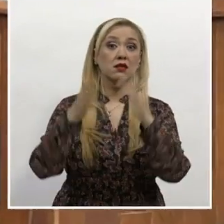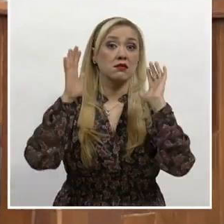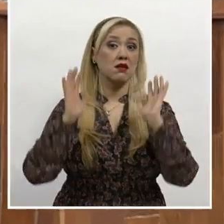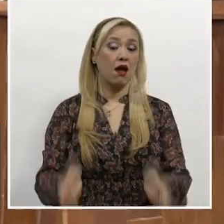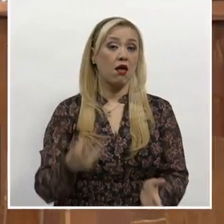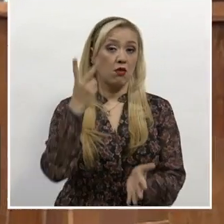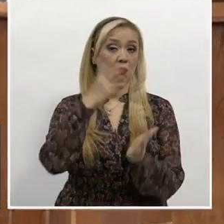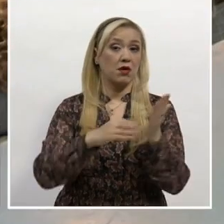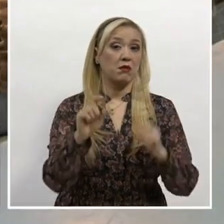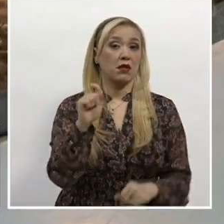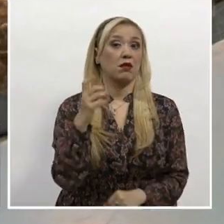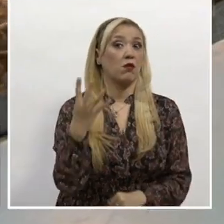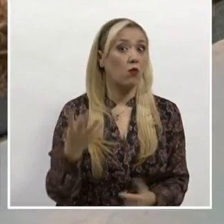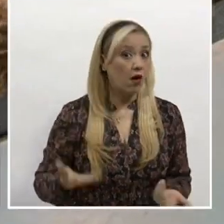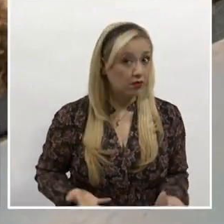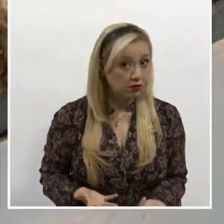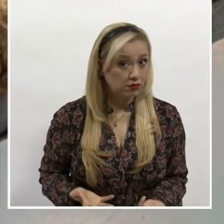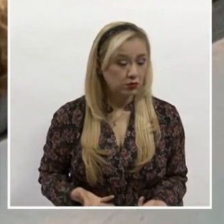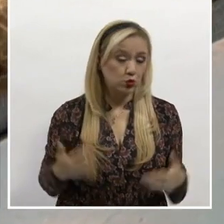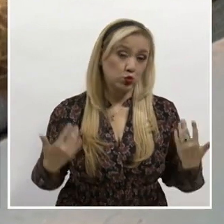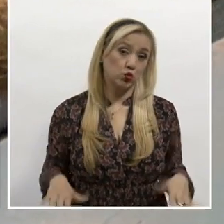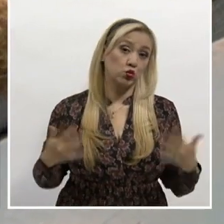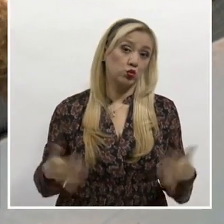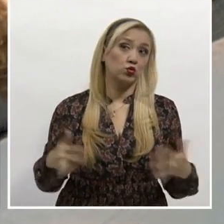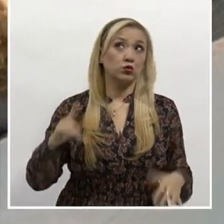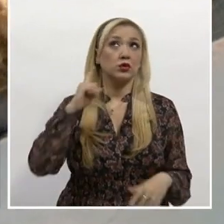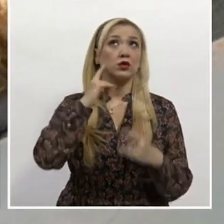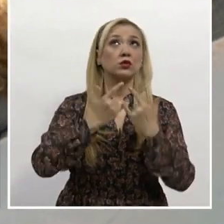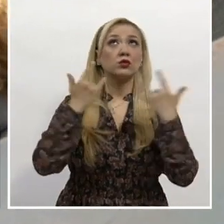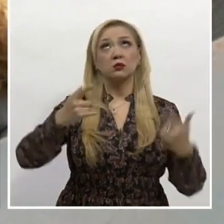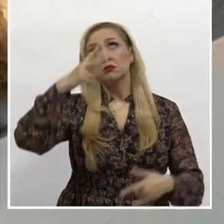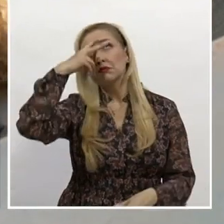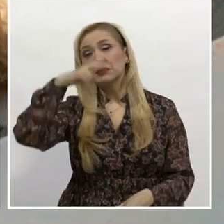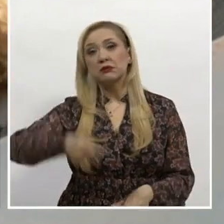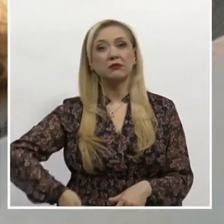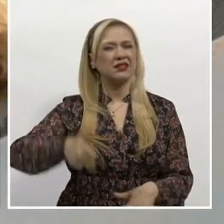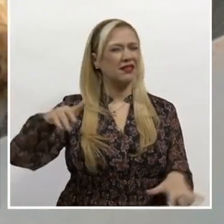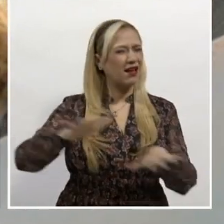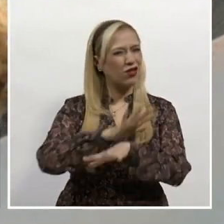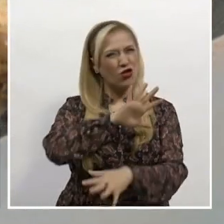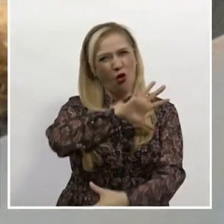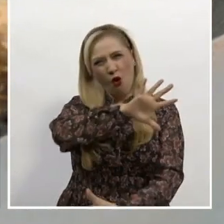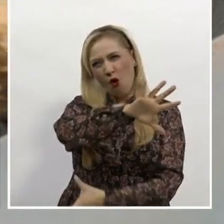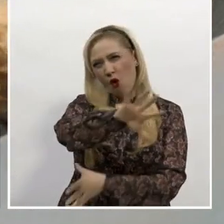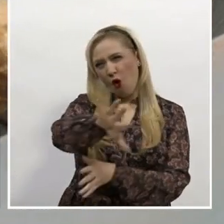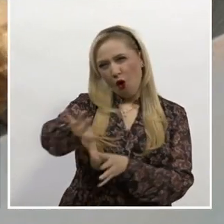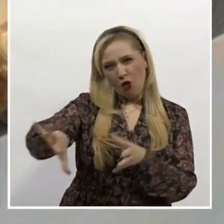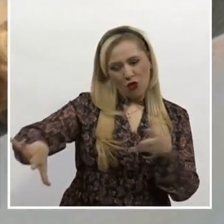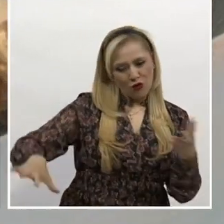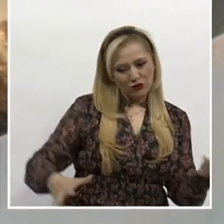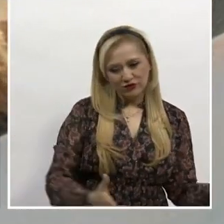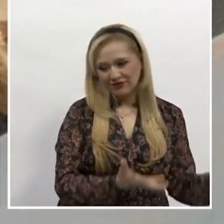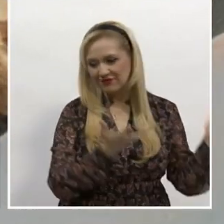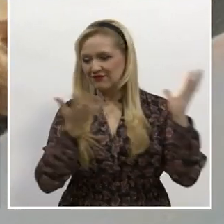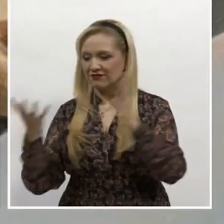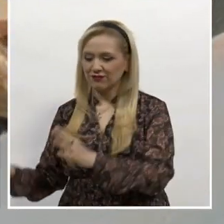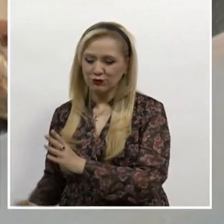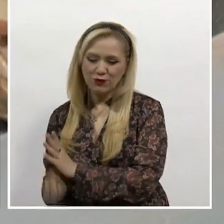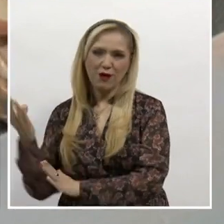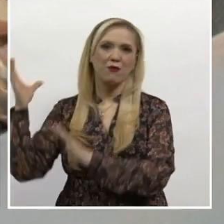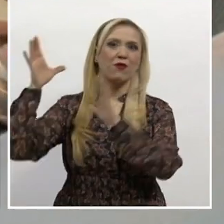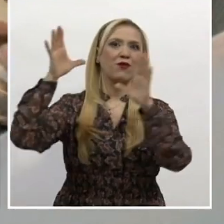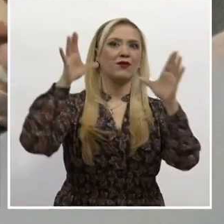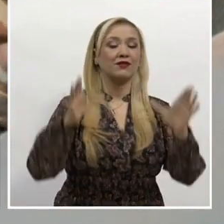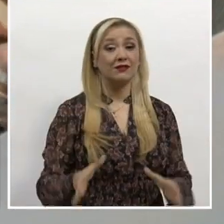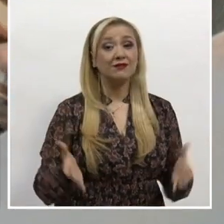de 2024, que será uno de los más grandes en la historia democrática del país. Destacaron que ante la posible comisión de un delito electoral,